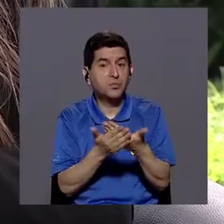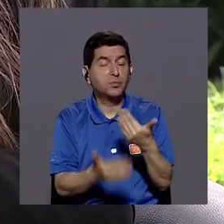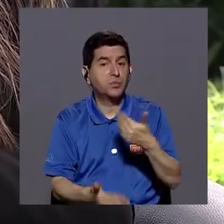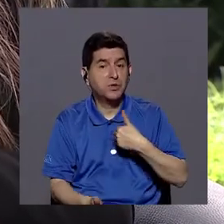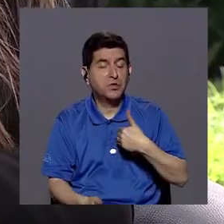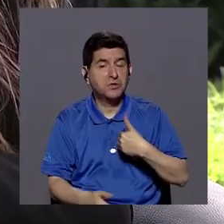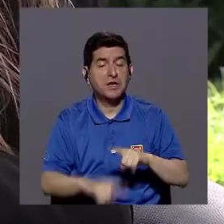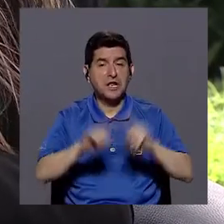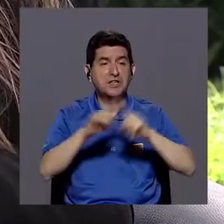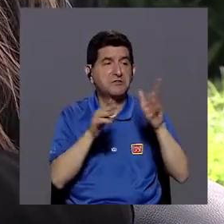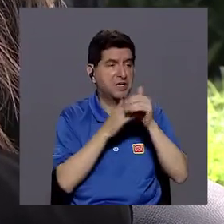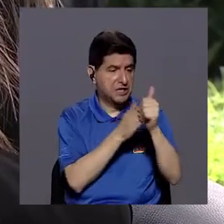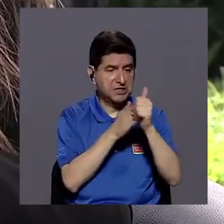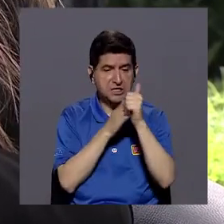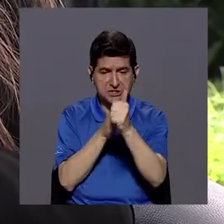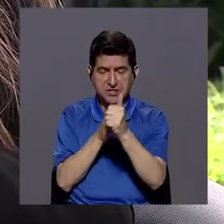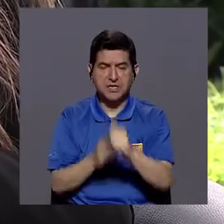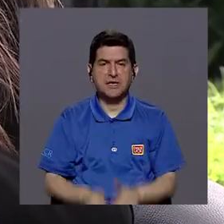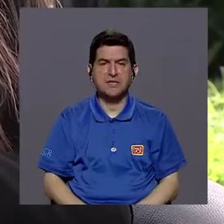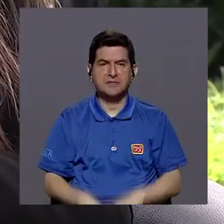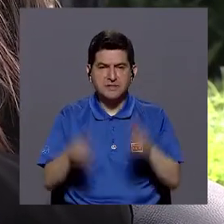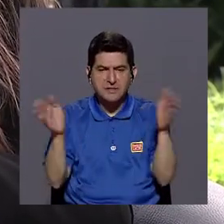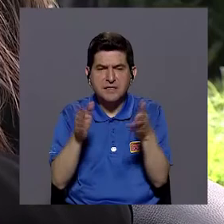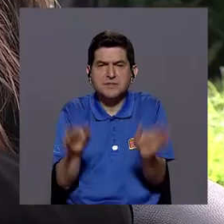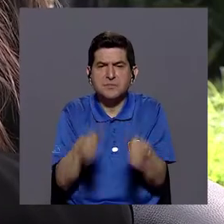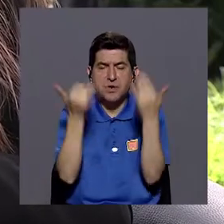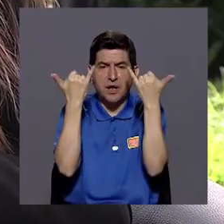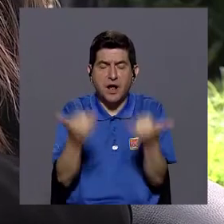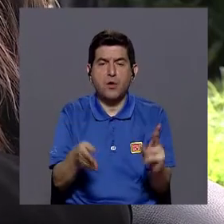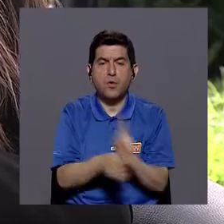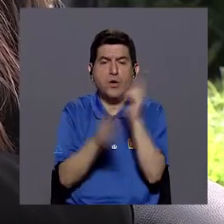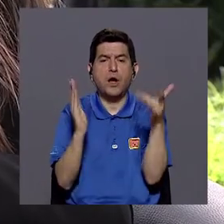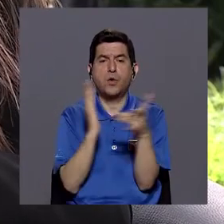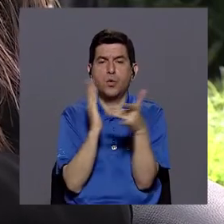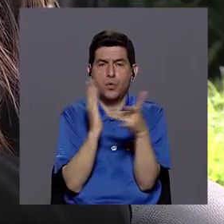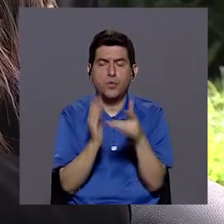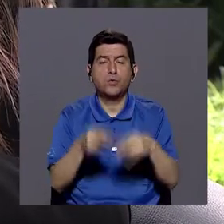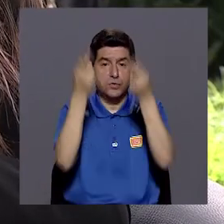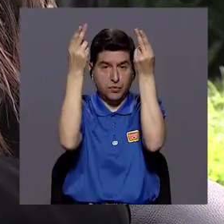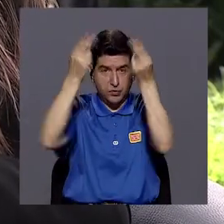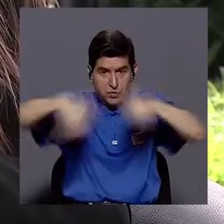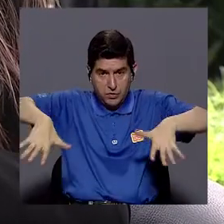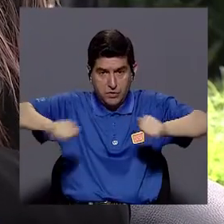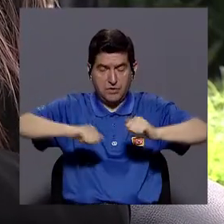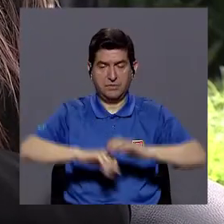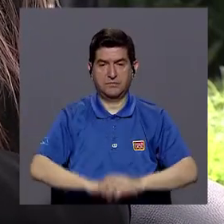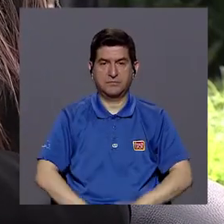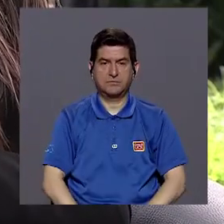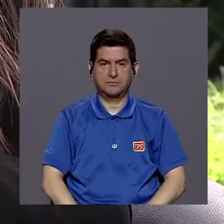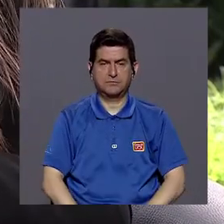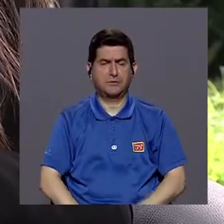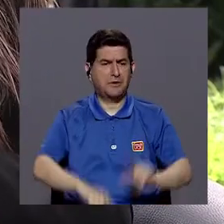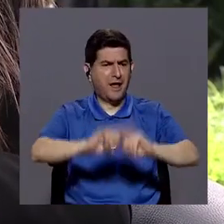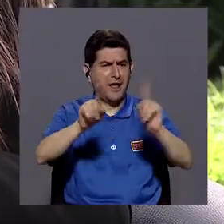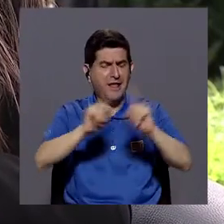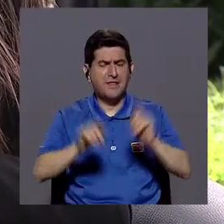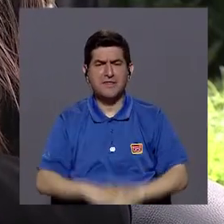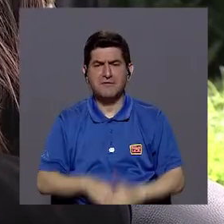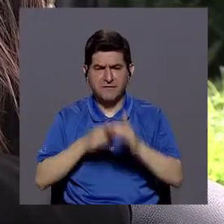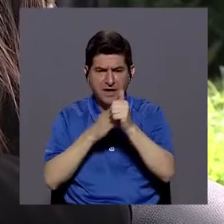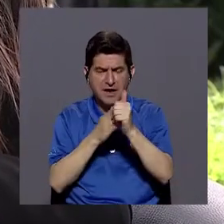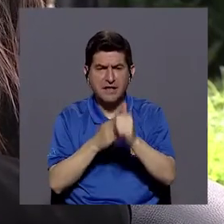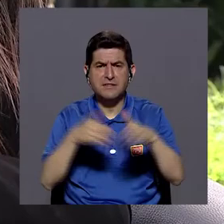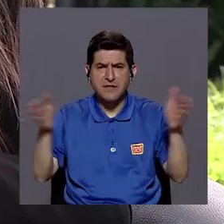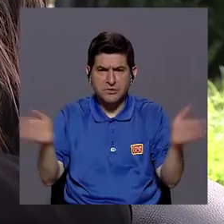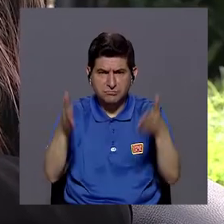muchas guías de cómo estimular, ¿verdad? Inclusive ahora con el uso de las tecnologías, el internet, hay muchas guías para